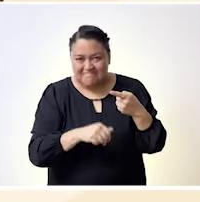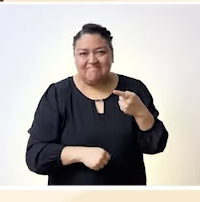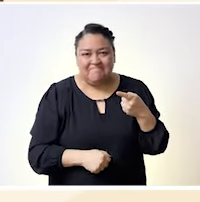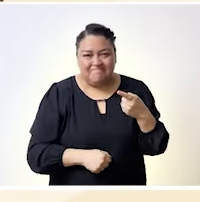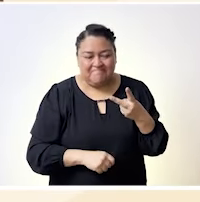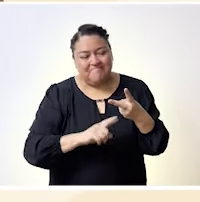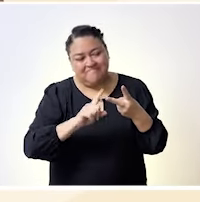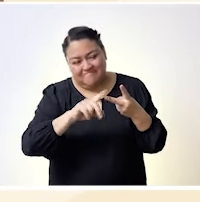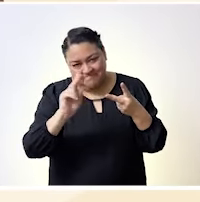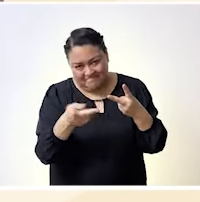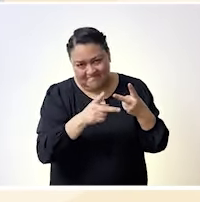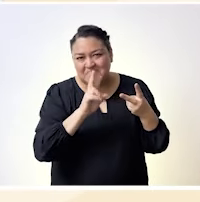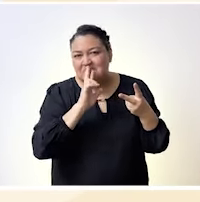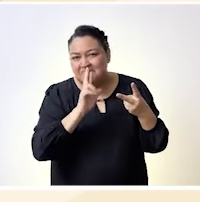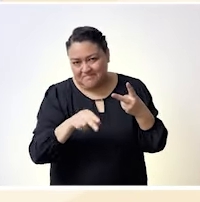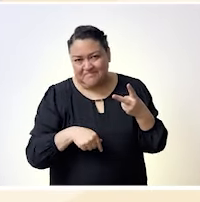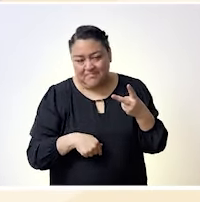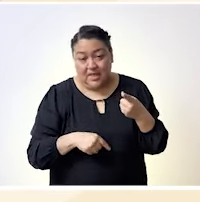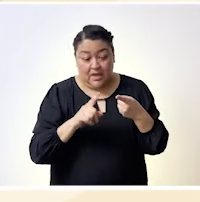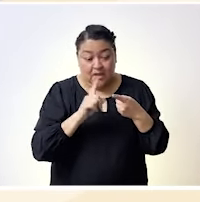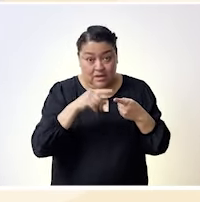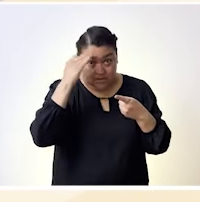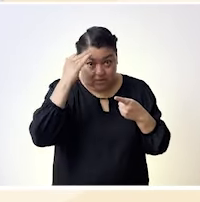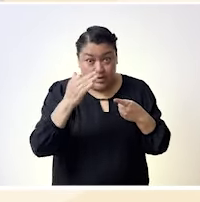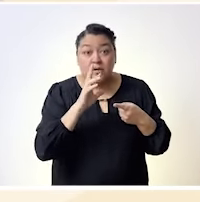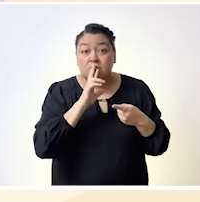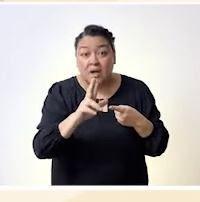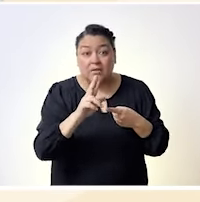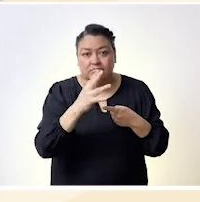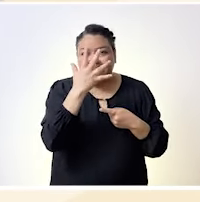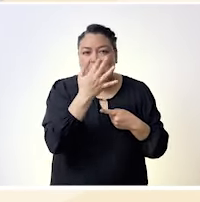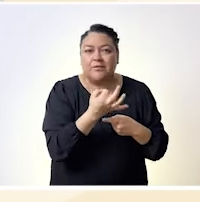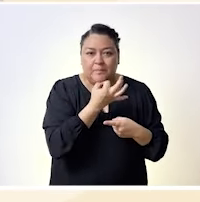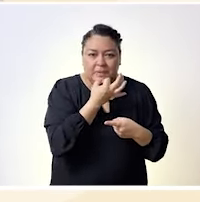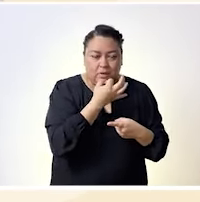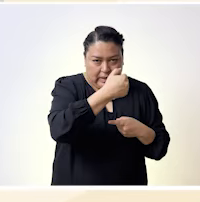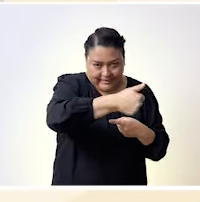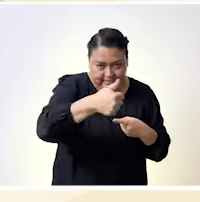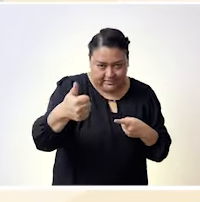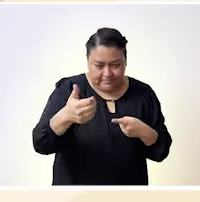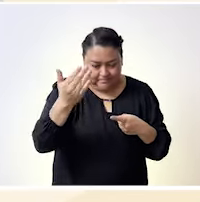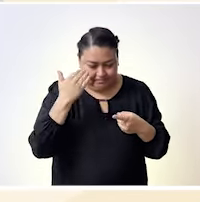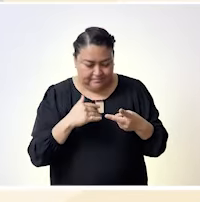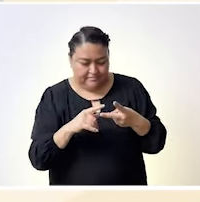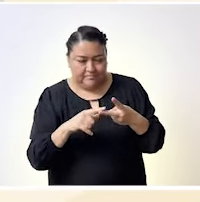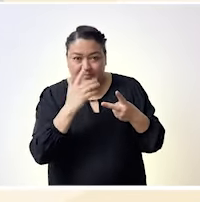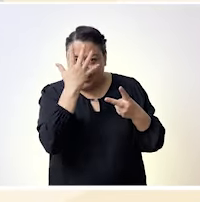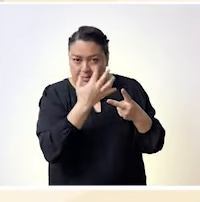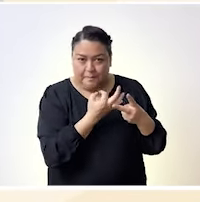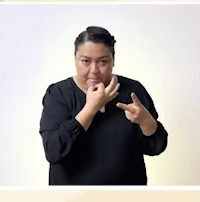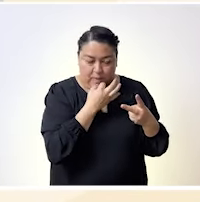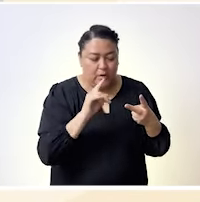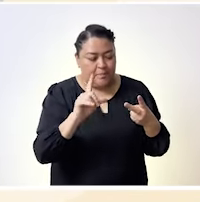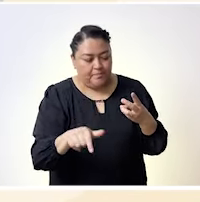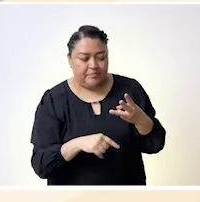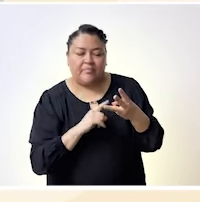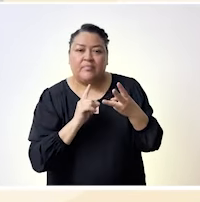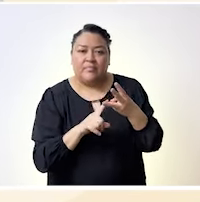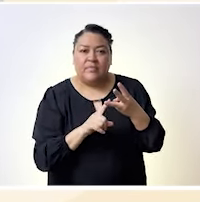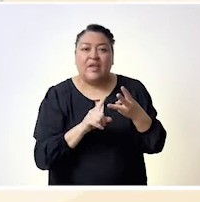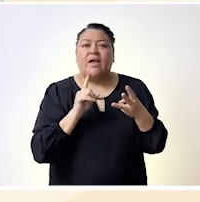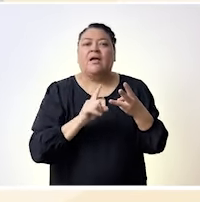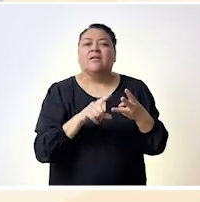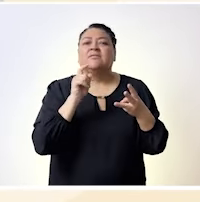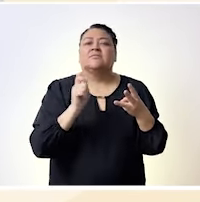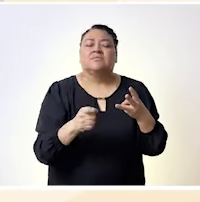Ciencias Políticas y Sociales en la UNAM, desde el año 2009 a la fecha, egresada igual de la misma facultad. Y pues bueno, me he